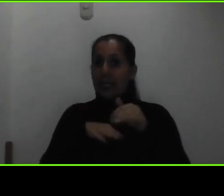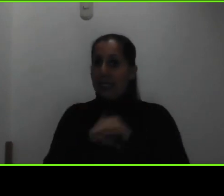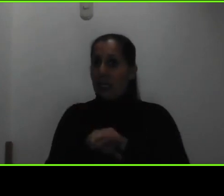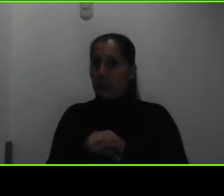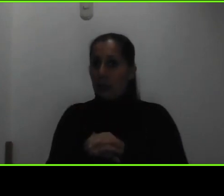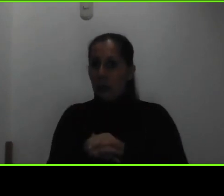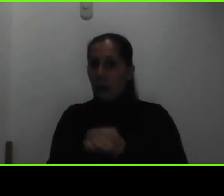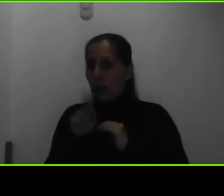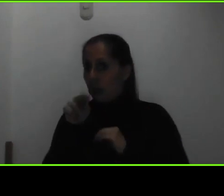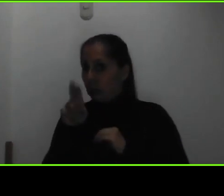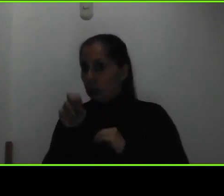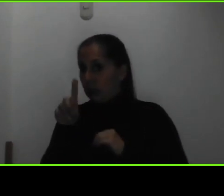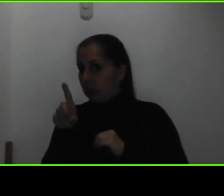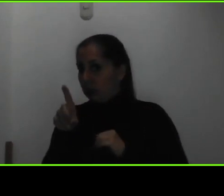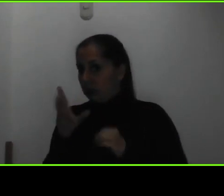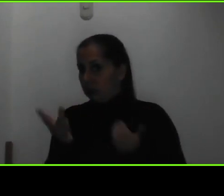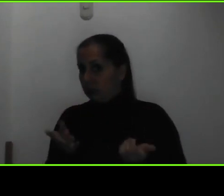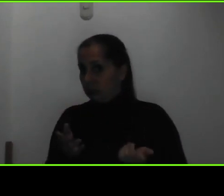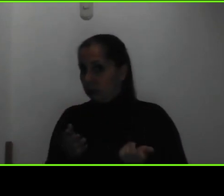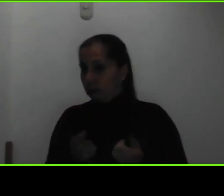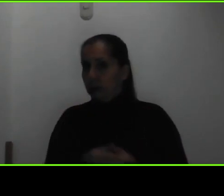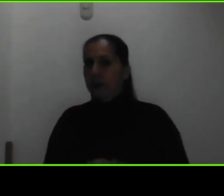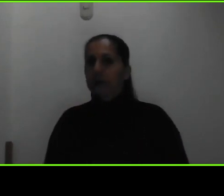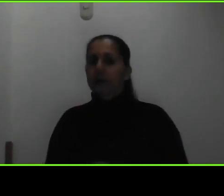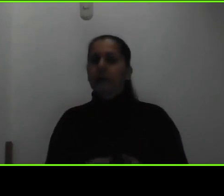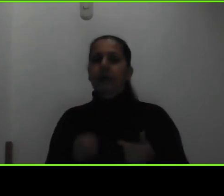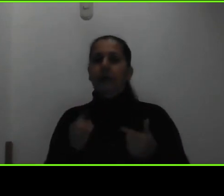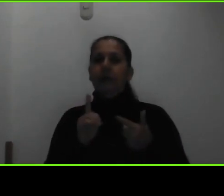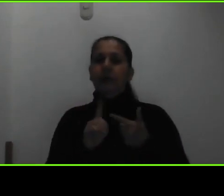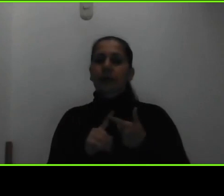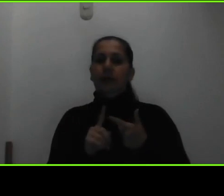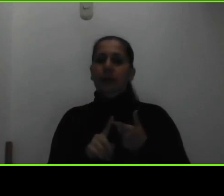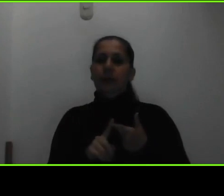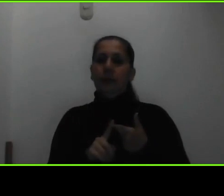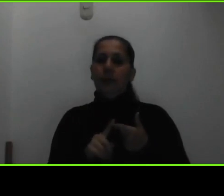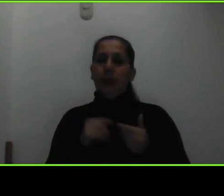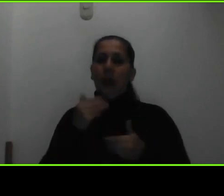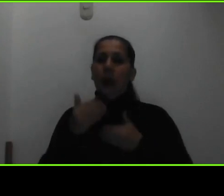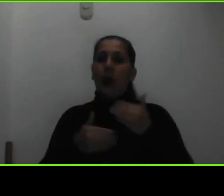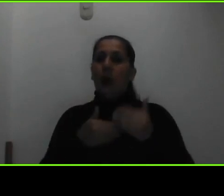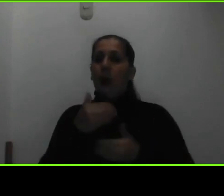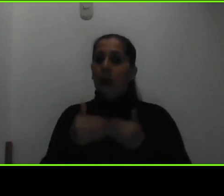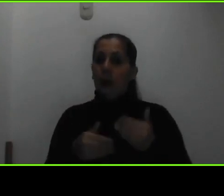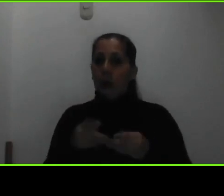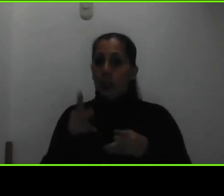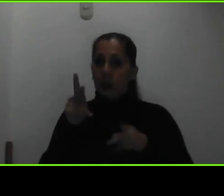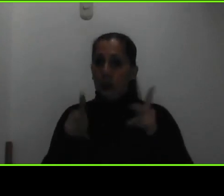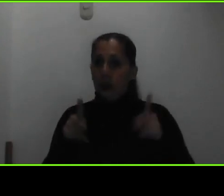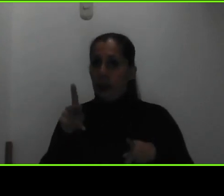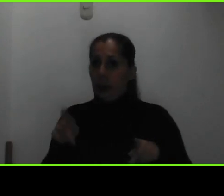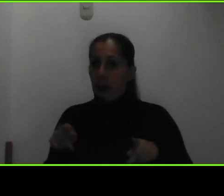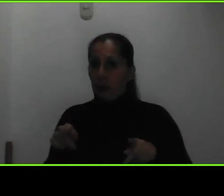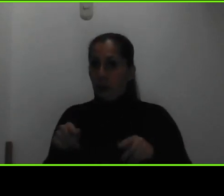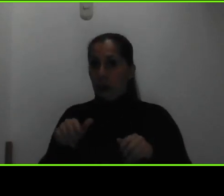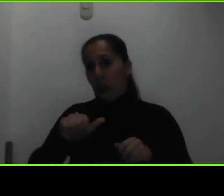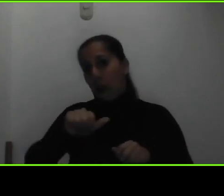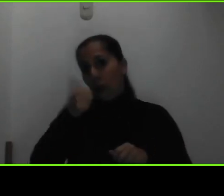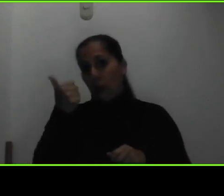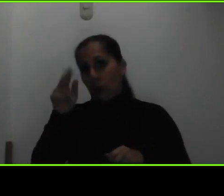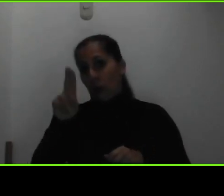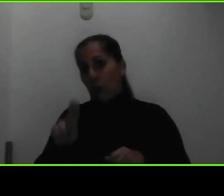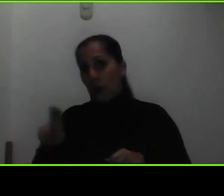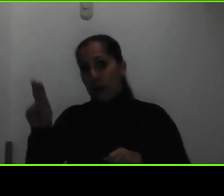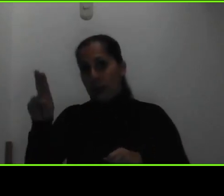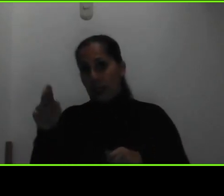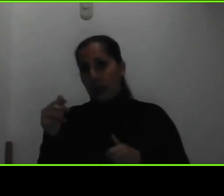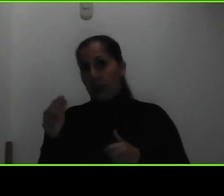a la UNED preguntan si este proceso es para personas que provienen de otra universidad y